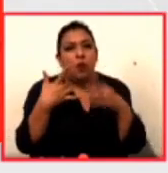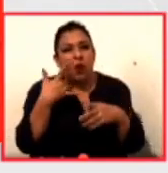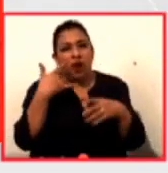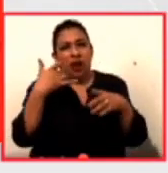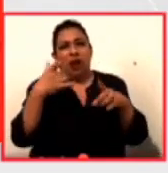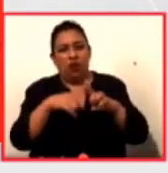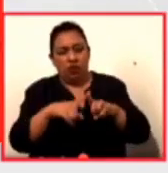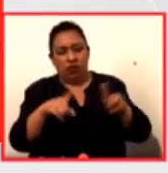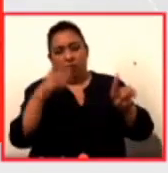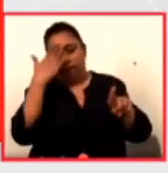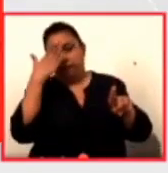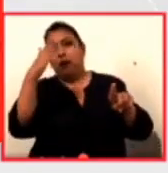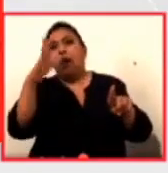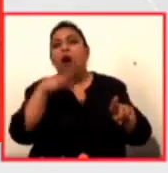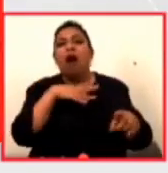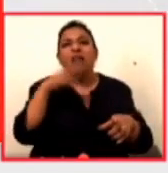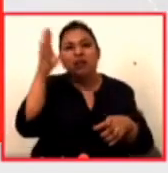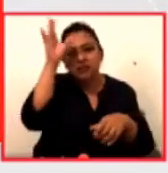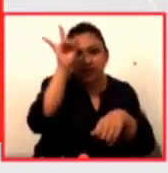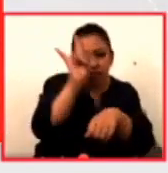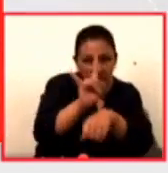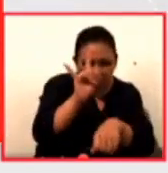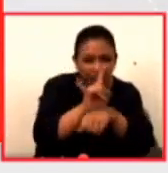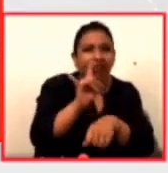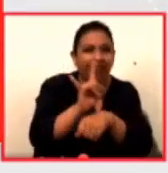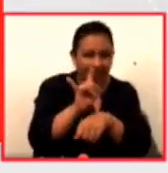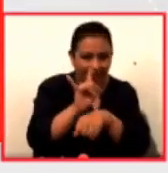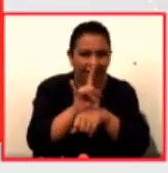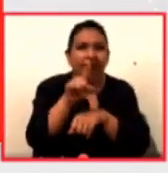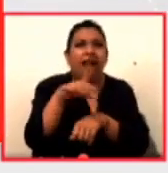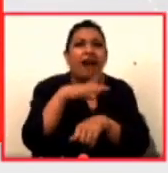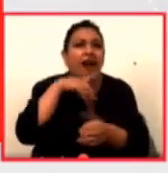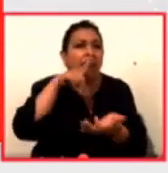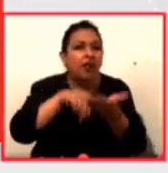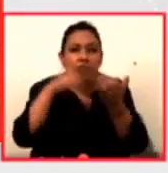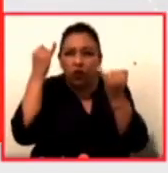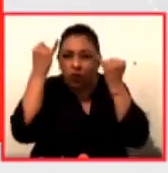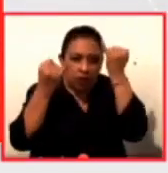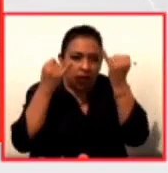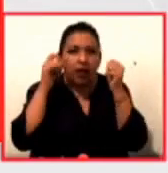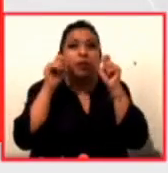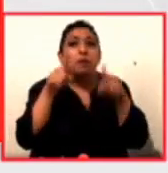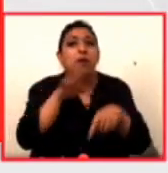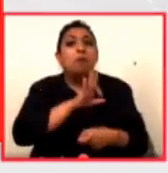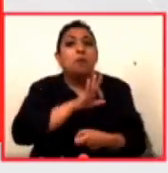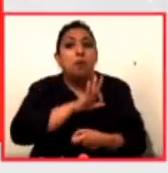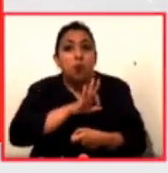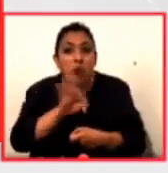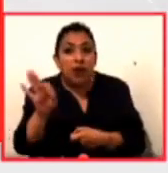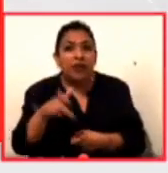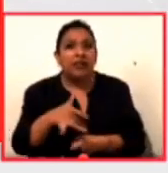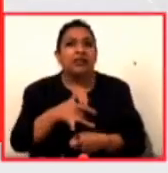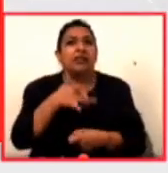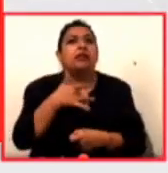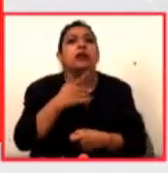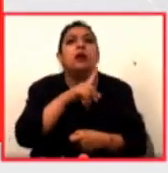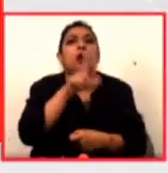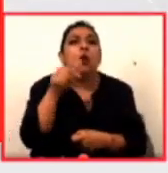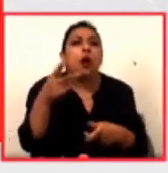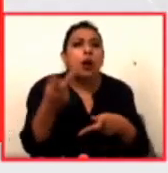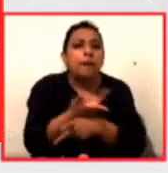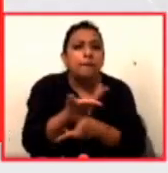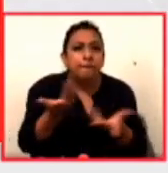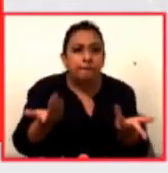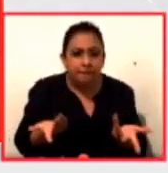tanto la ciencia ficción, pero sí está algo de la fantasía y también tenía la capacidad de predecir lo que pasaría y yo creo que